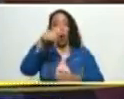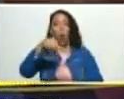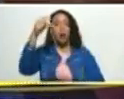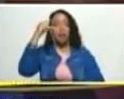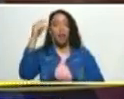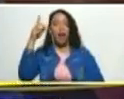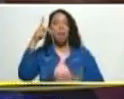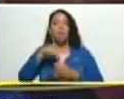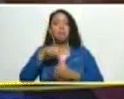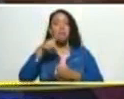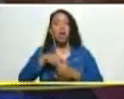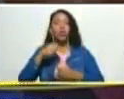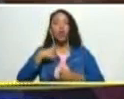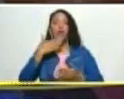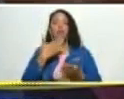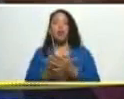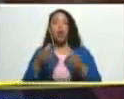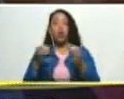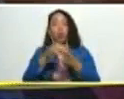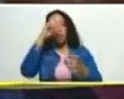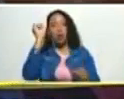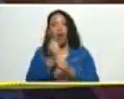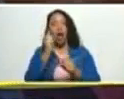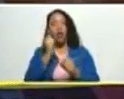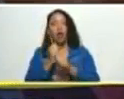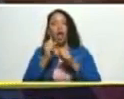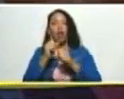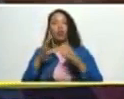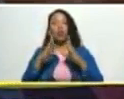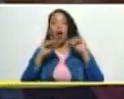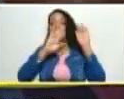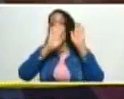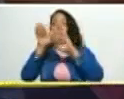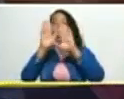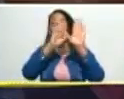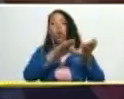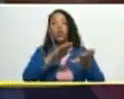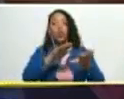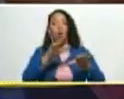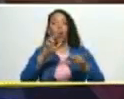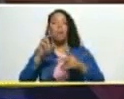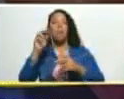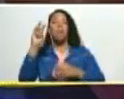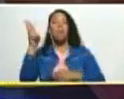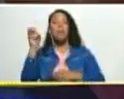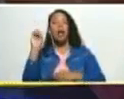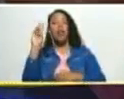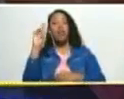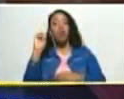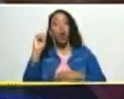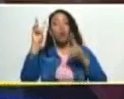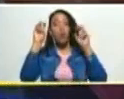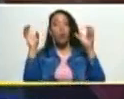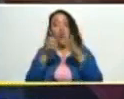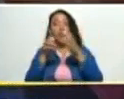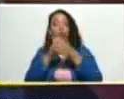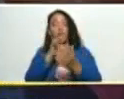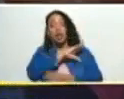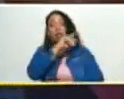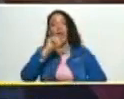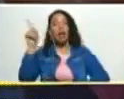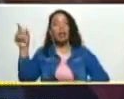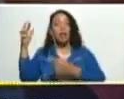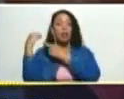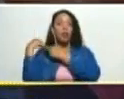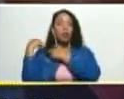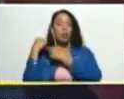PDVSA y le pido a la clase obrera petrolera todo el apoyo para Pedro Tellechea para la nueva junta directiva que ha sido designada